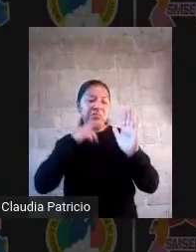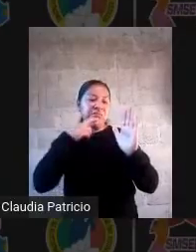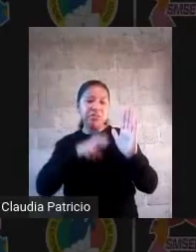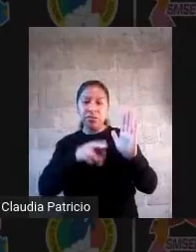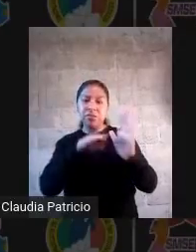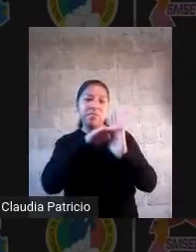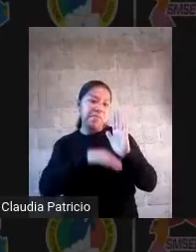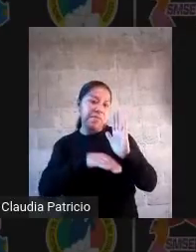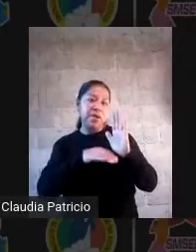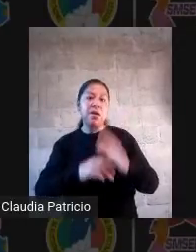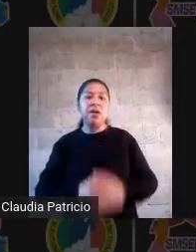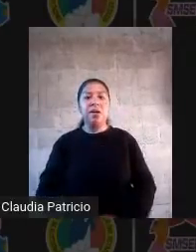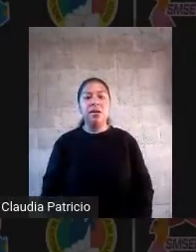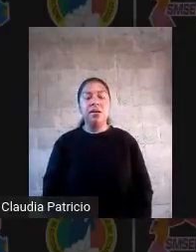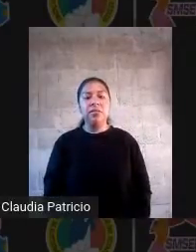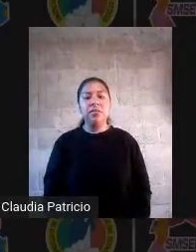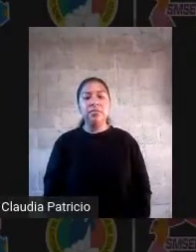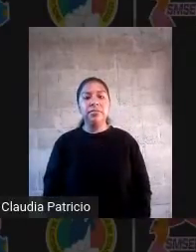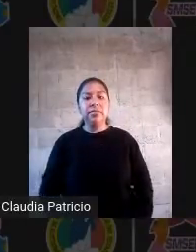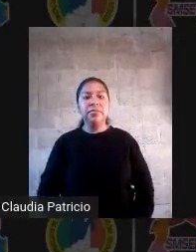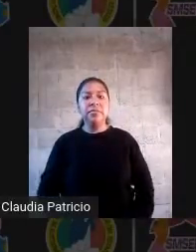toma de decisiones atinadas,